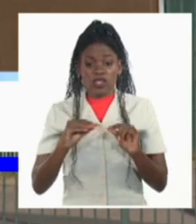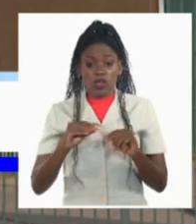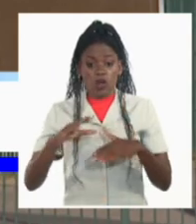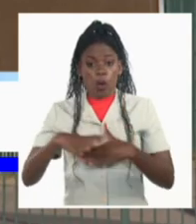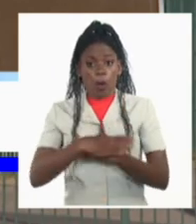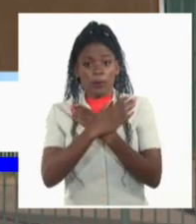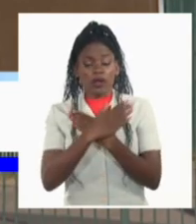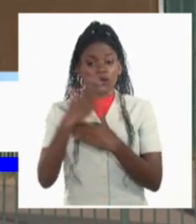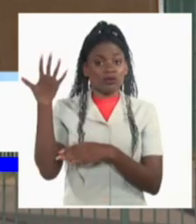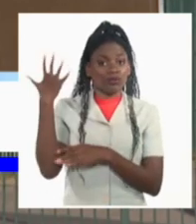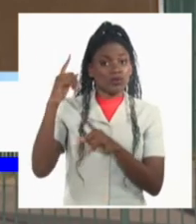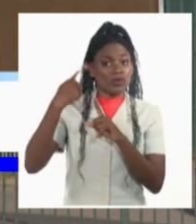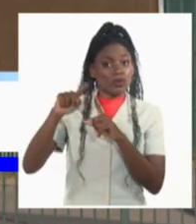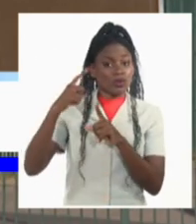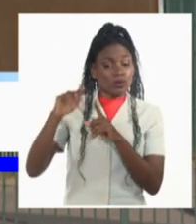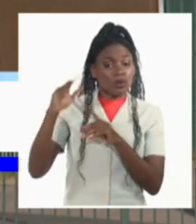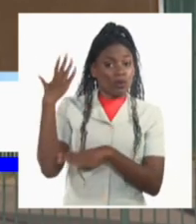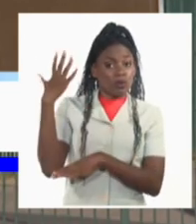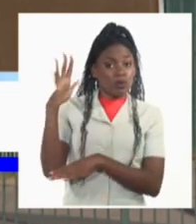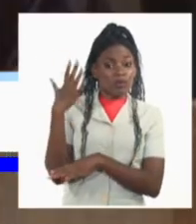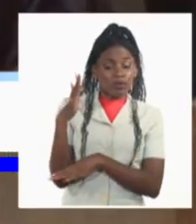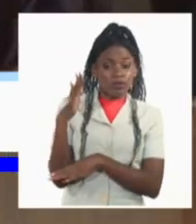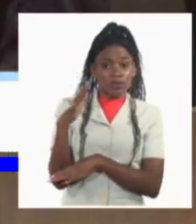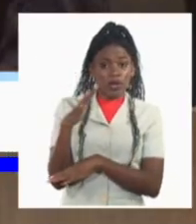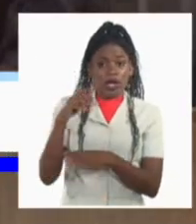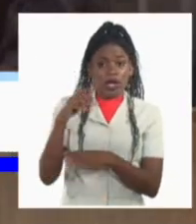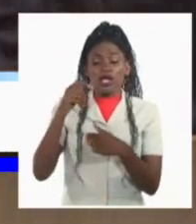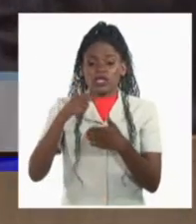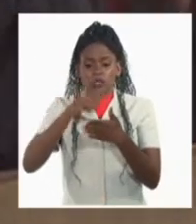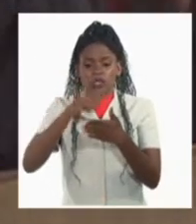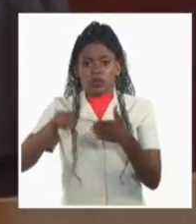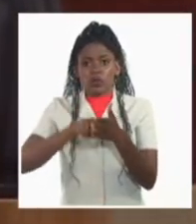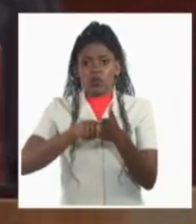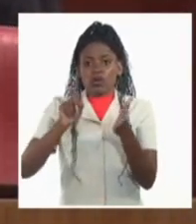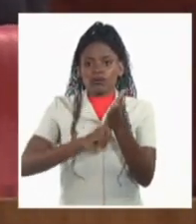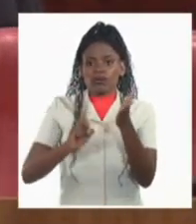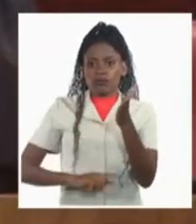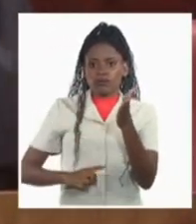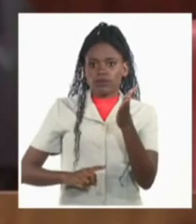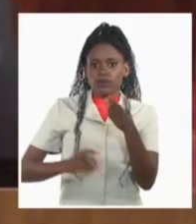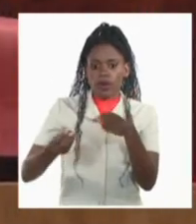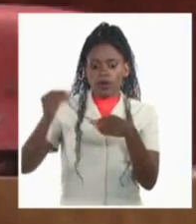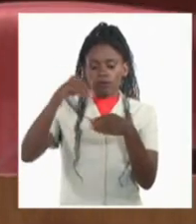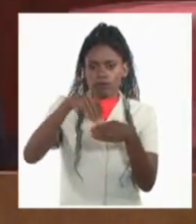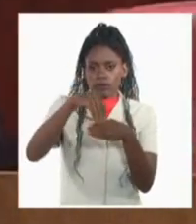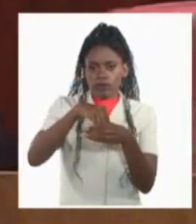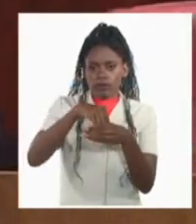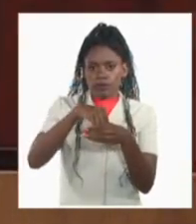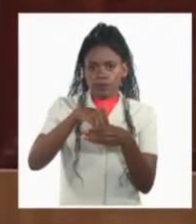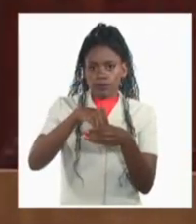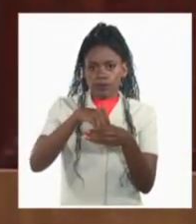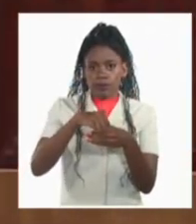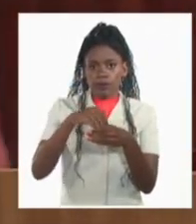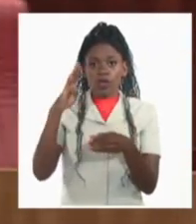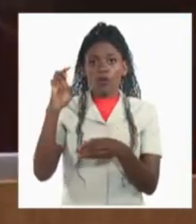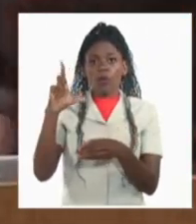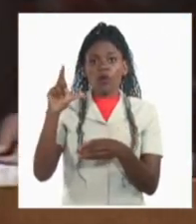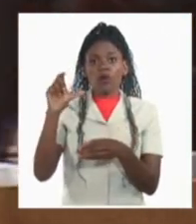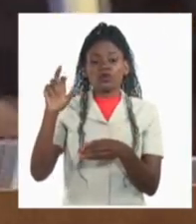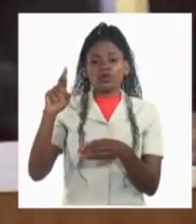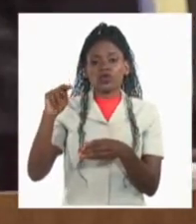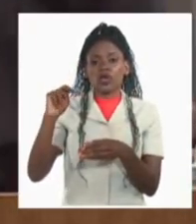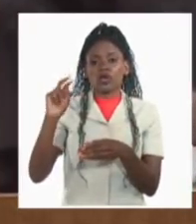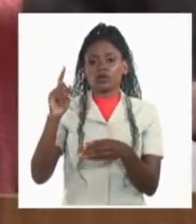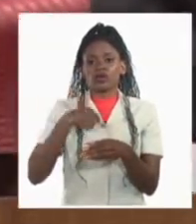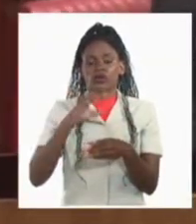extranjeros la fiabilidad de las urnas electrónicas y el mecanismo electivo de Brasil. Bolsonaro declinó a asistir al juicio